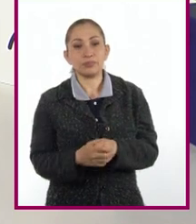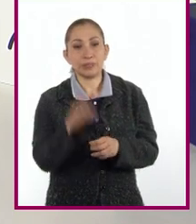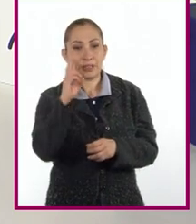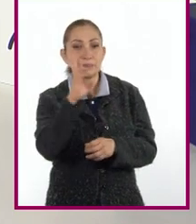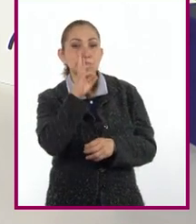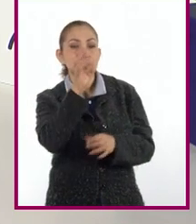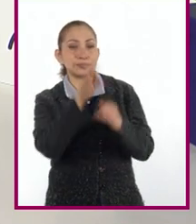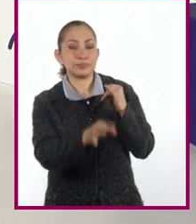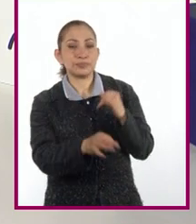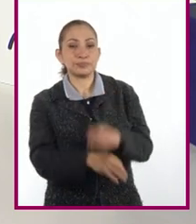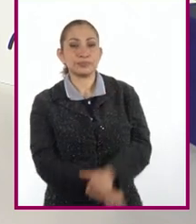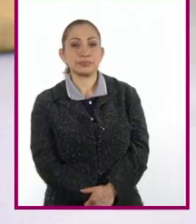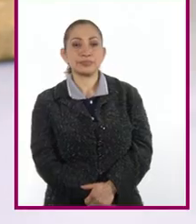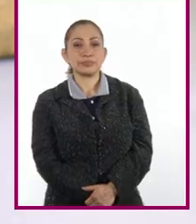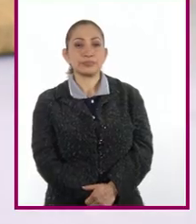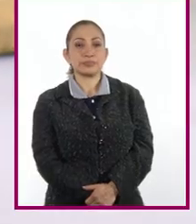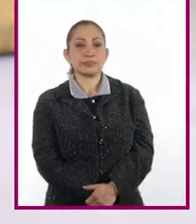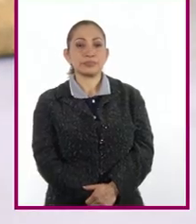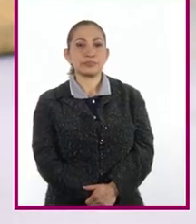es el resultado final.